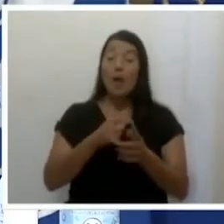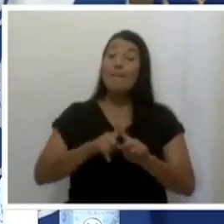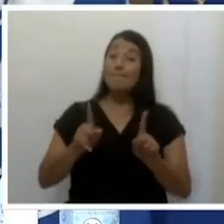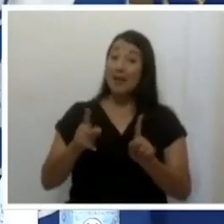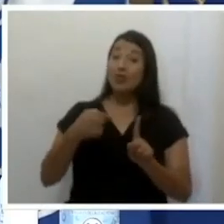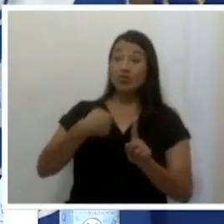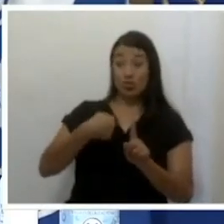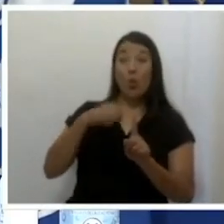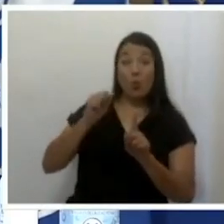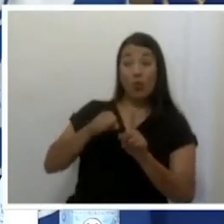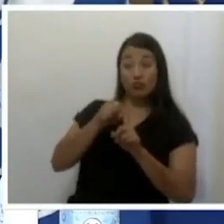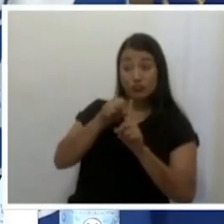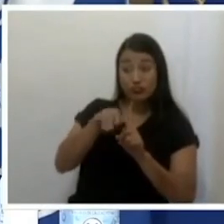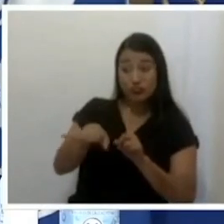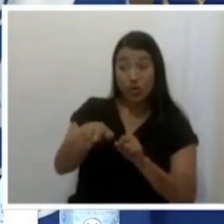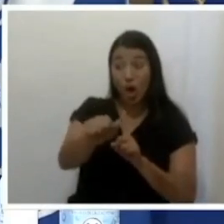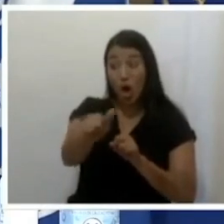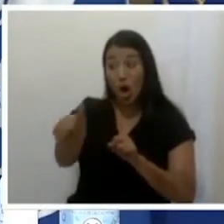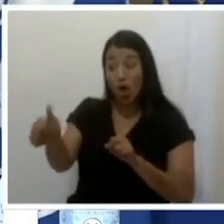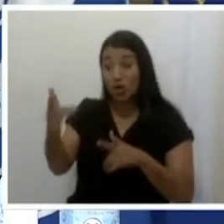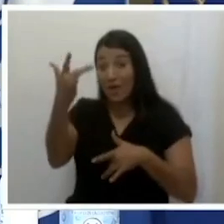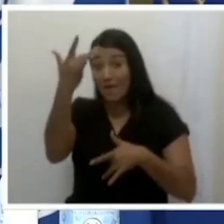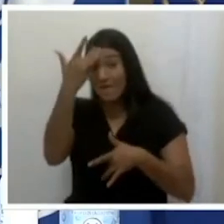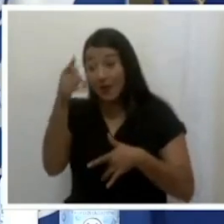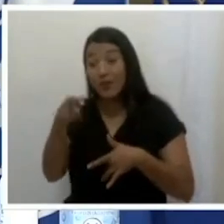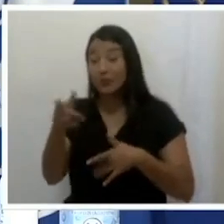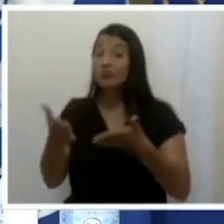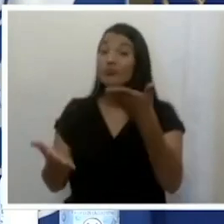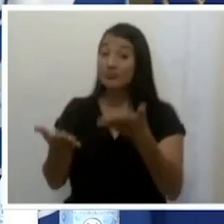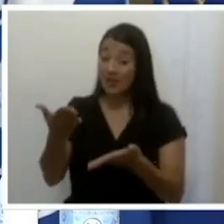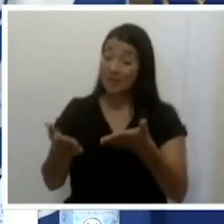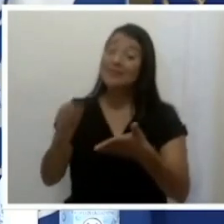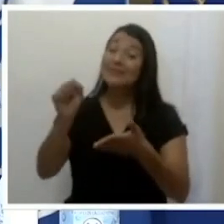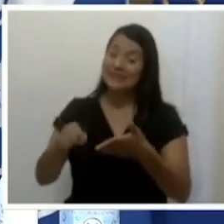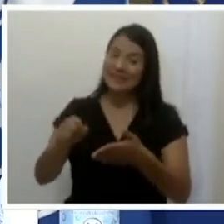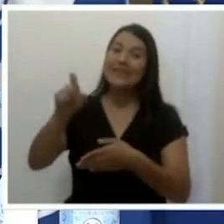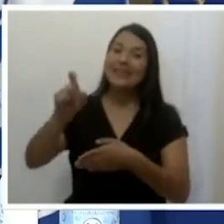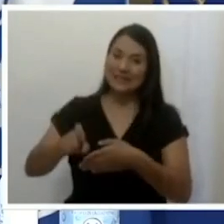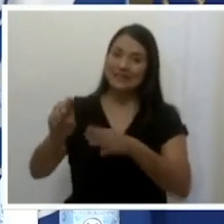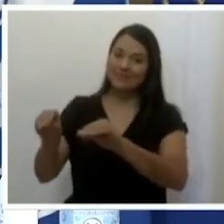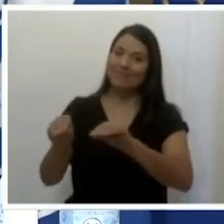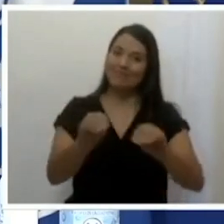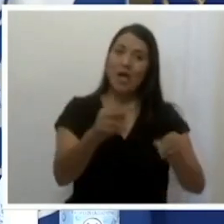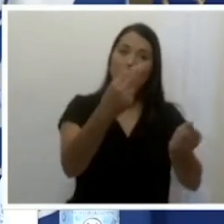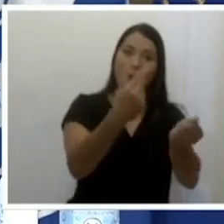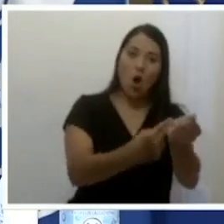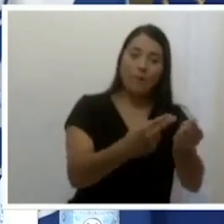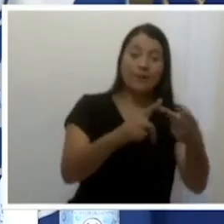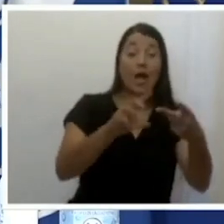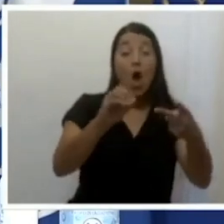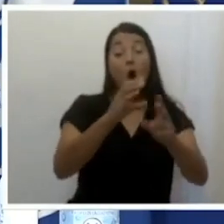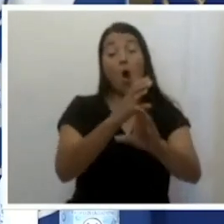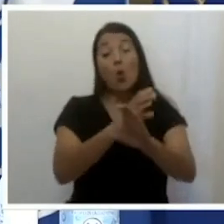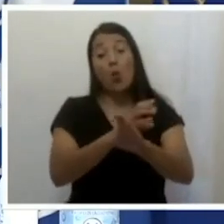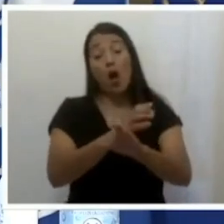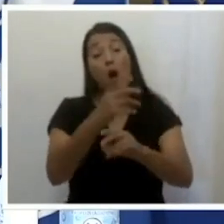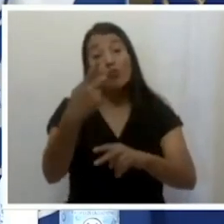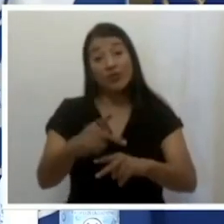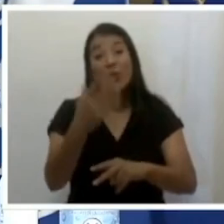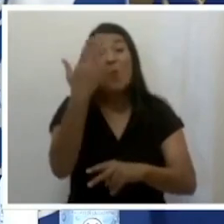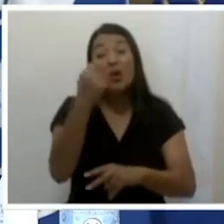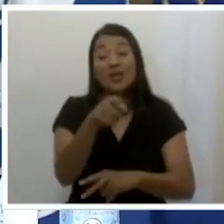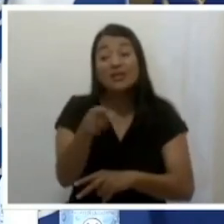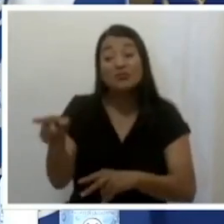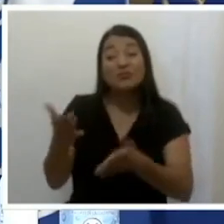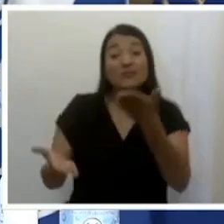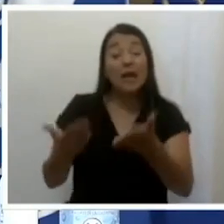enfermar a otros, y eso comienza a propagar el virus más y más, y hay un porcentaje que va a tener los factores de riesgo, que ya son